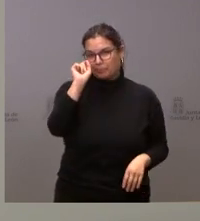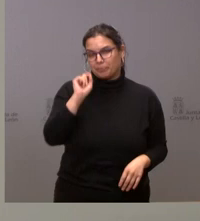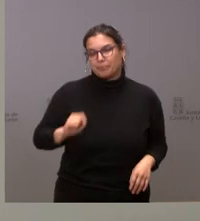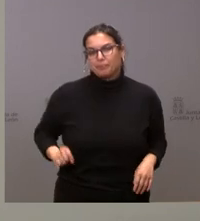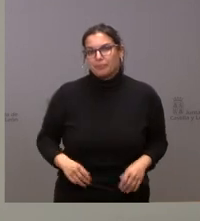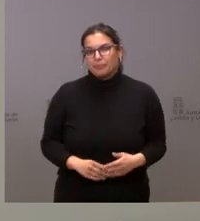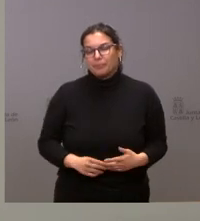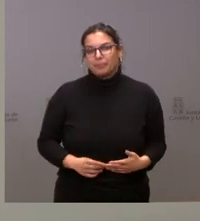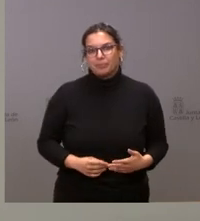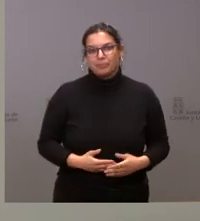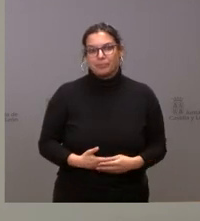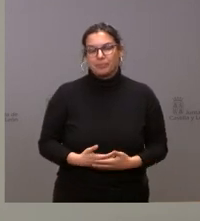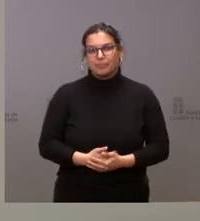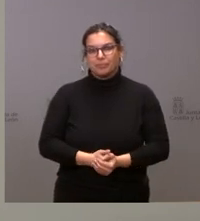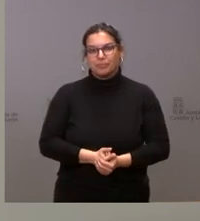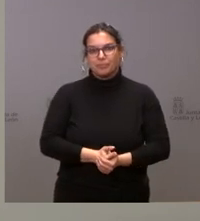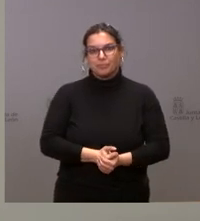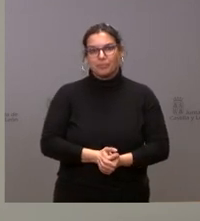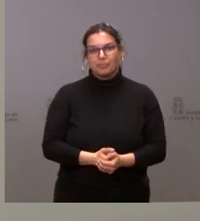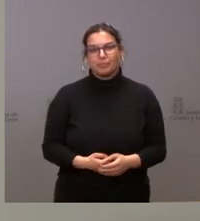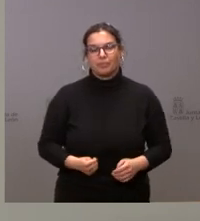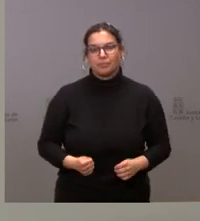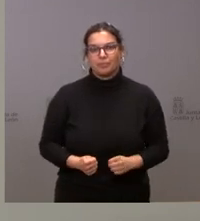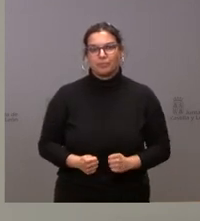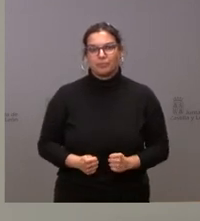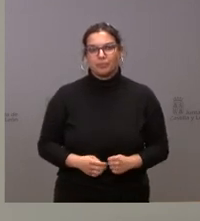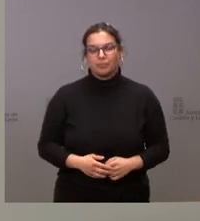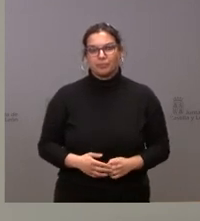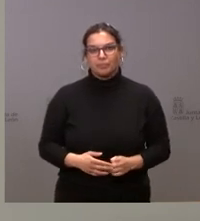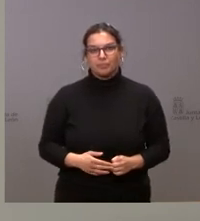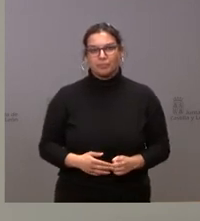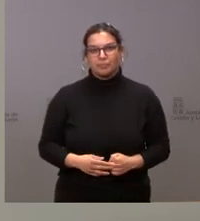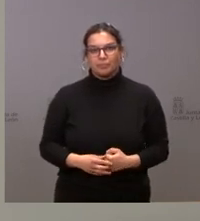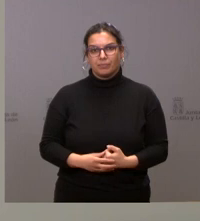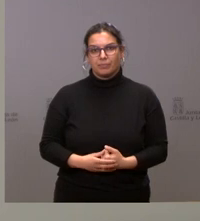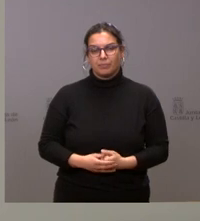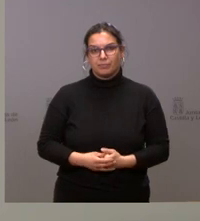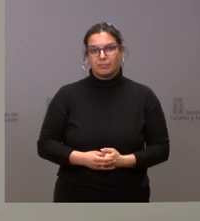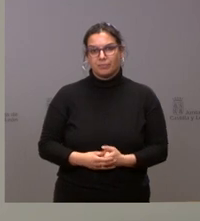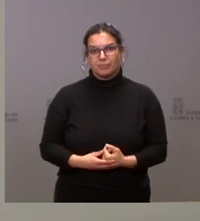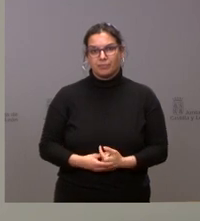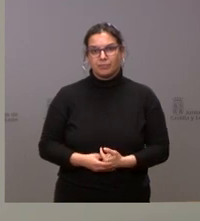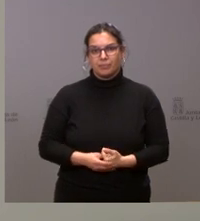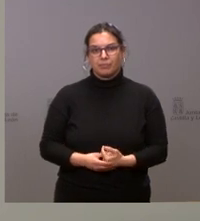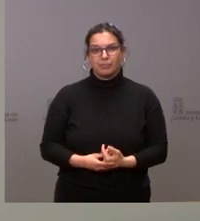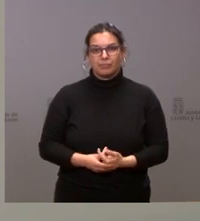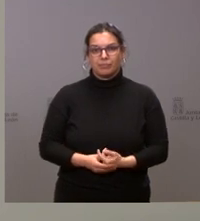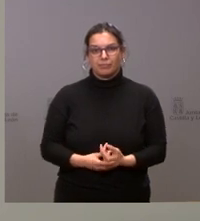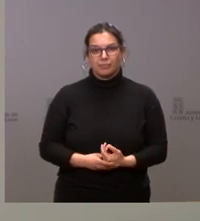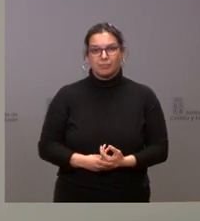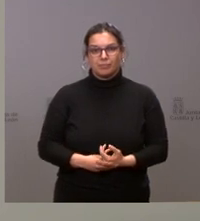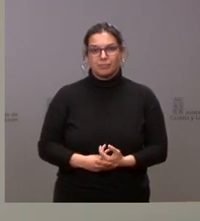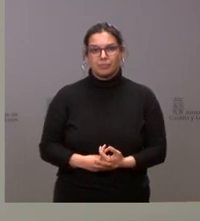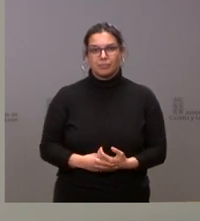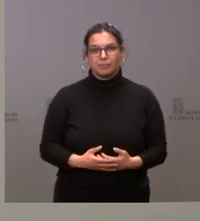sea capaz de encontrar estos datos, que creo que sí que los podré